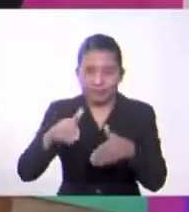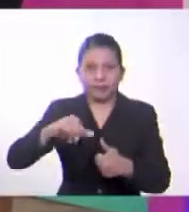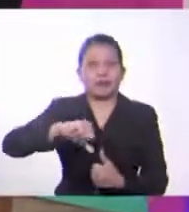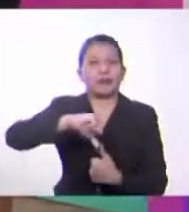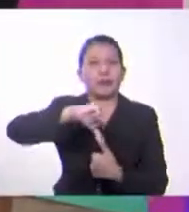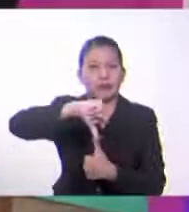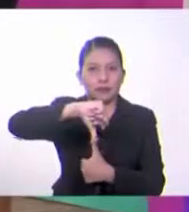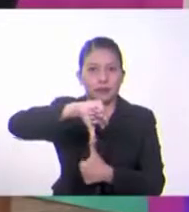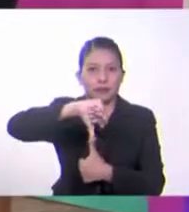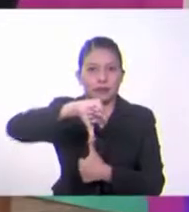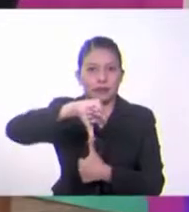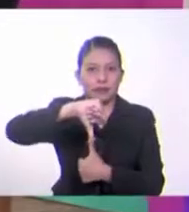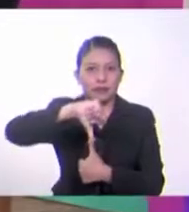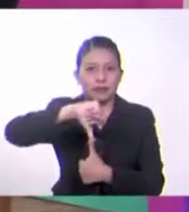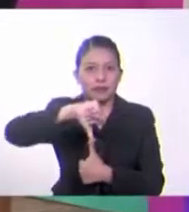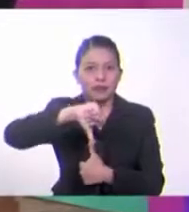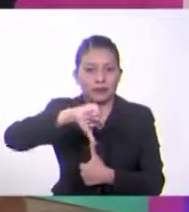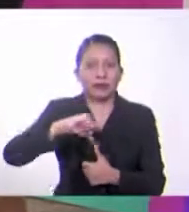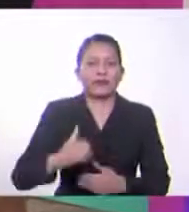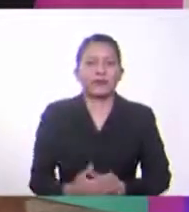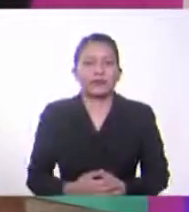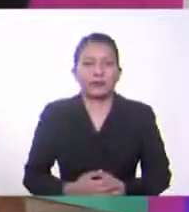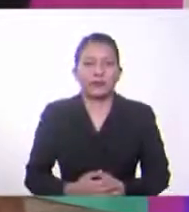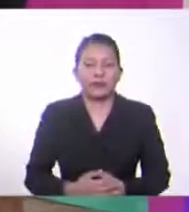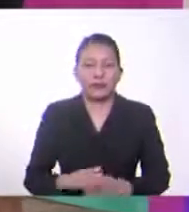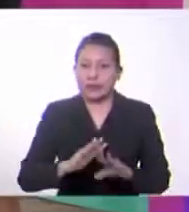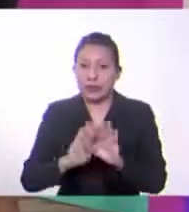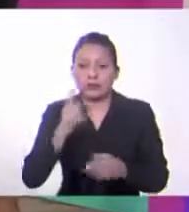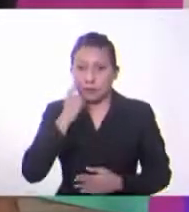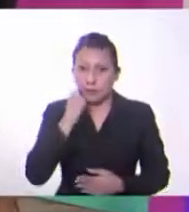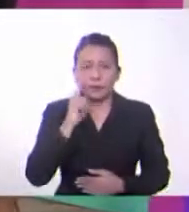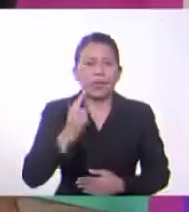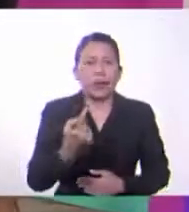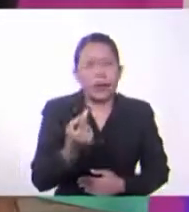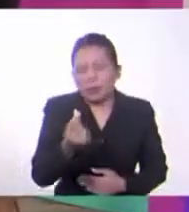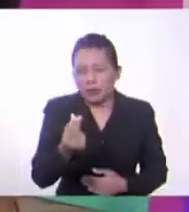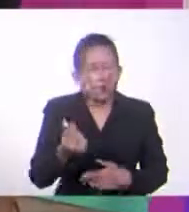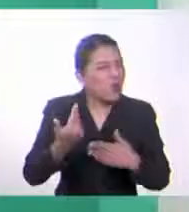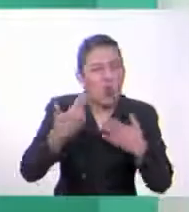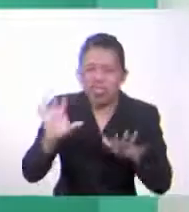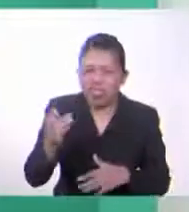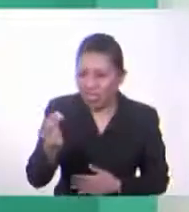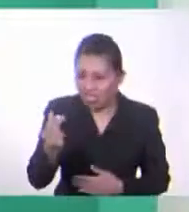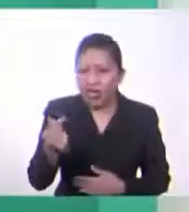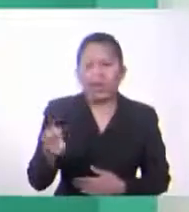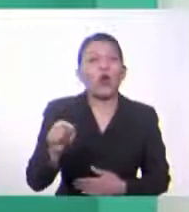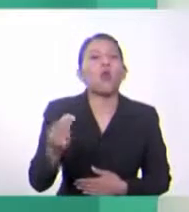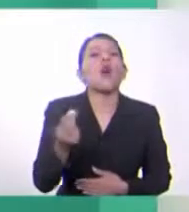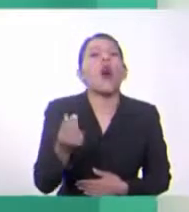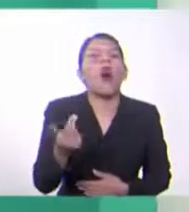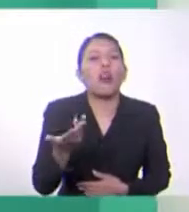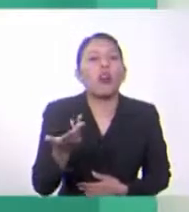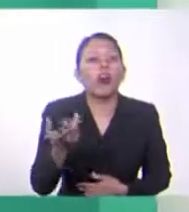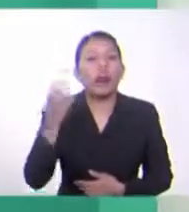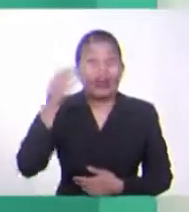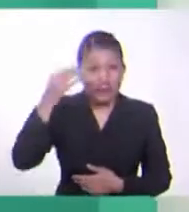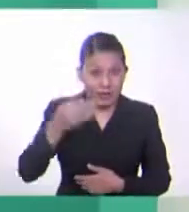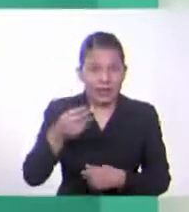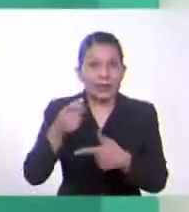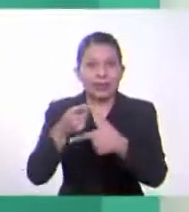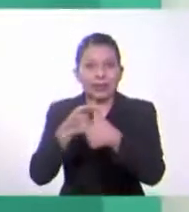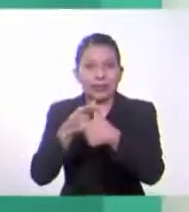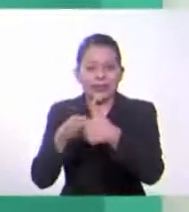es la equivalencia. Sí. Y luego, ¿qué hacíamos? Si te fijas, en cada uno de los casos, dividíamos entre